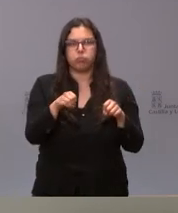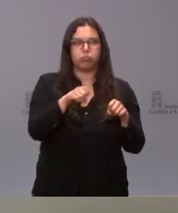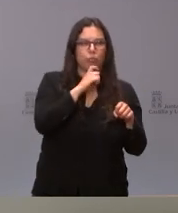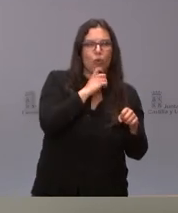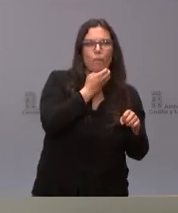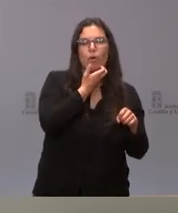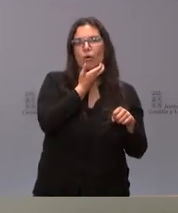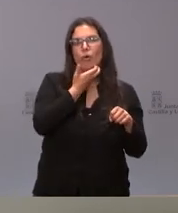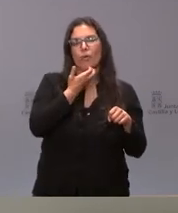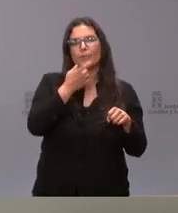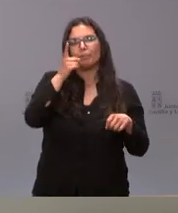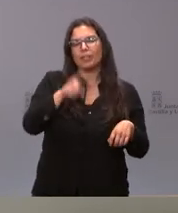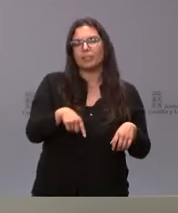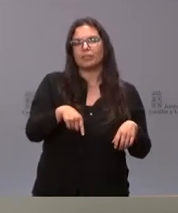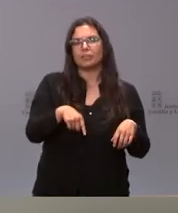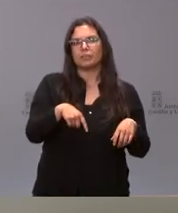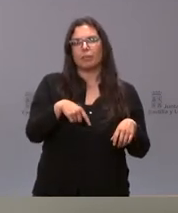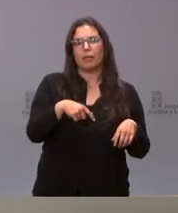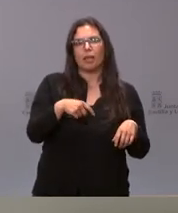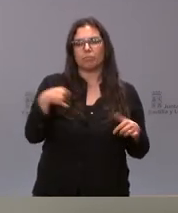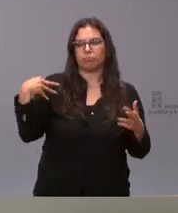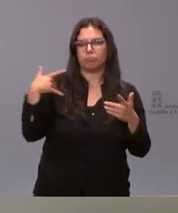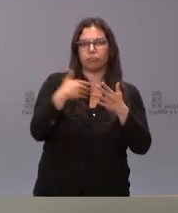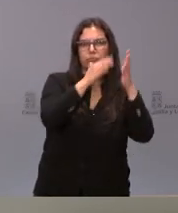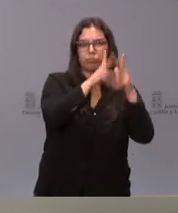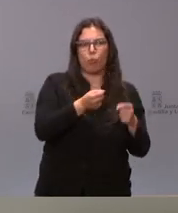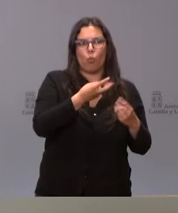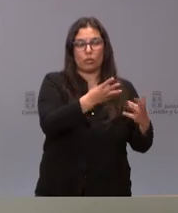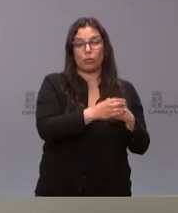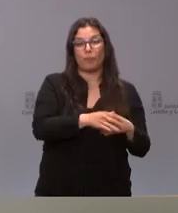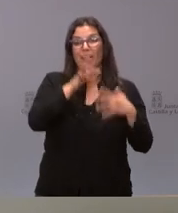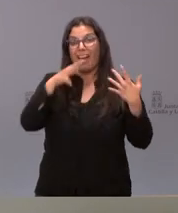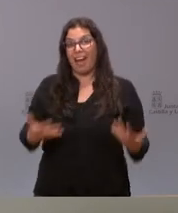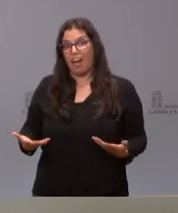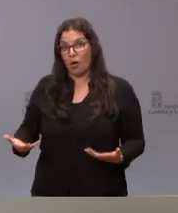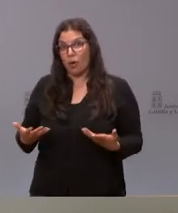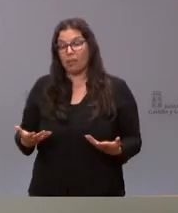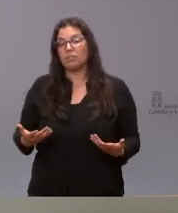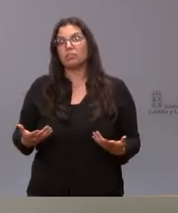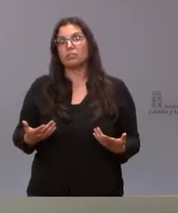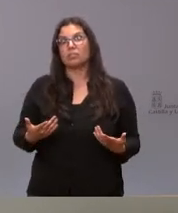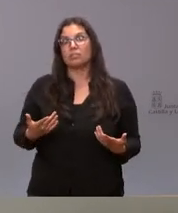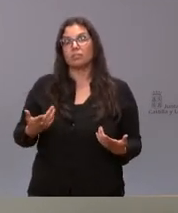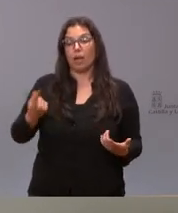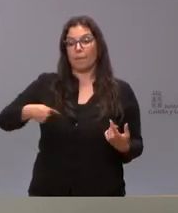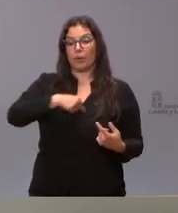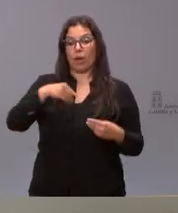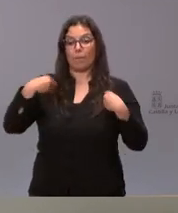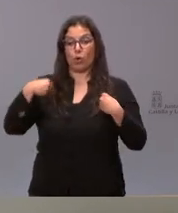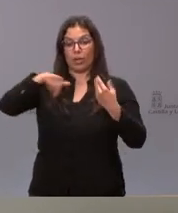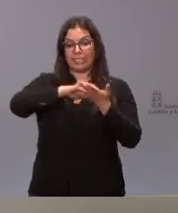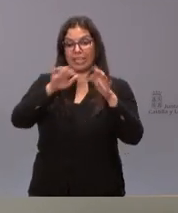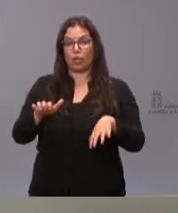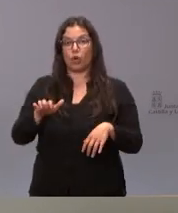también con la incidencia del número de casos a día de hoy casos detectados en Castilla y León cero y casos en estudio